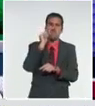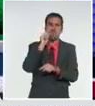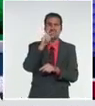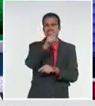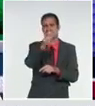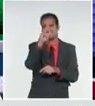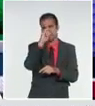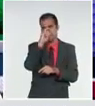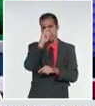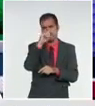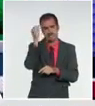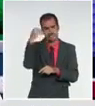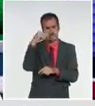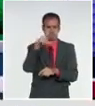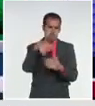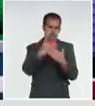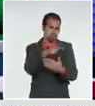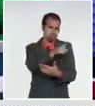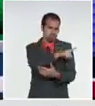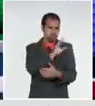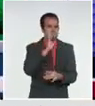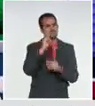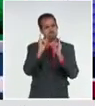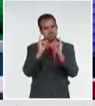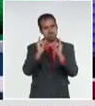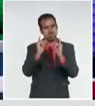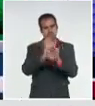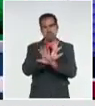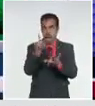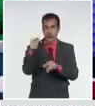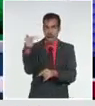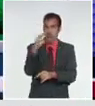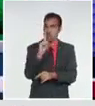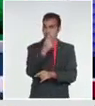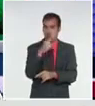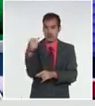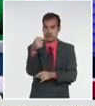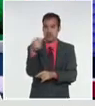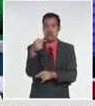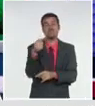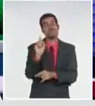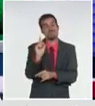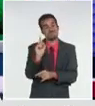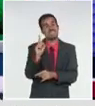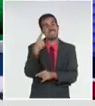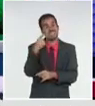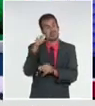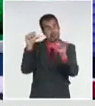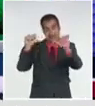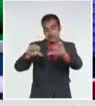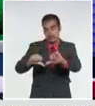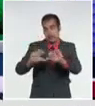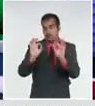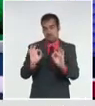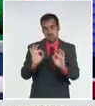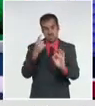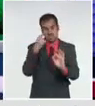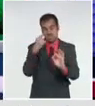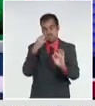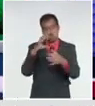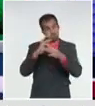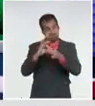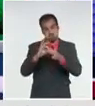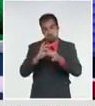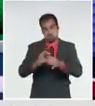hace varios días, que ya está negativa, pero se mantiene crítica inestable en estos momentos.